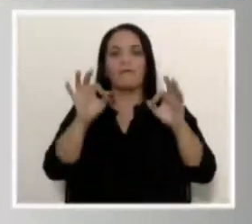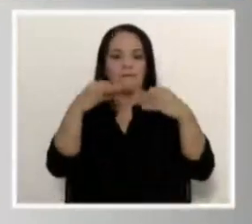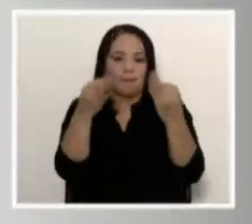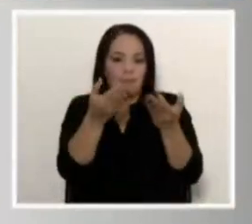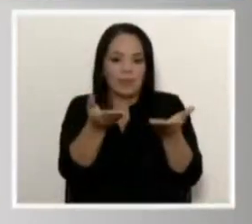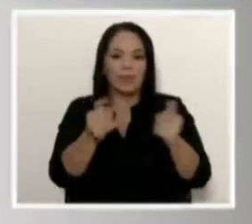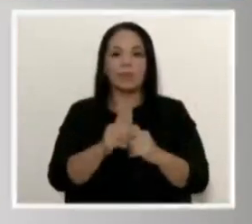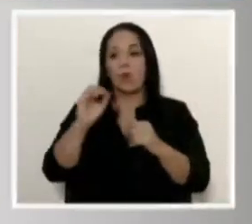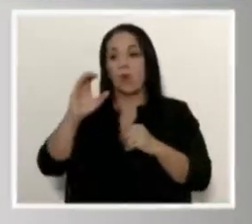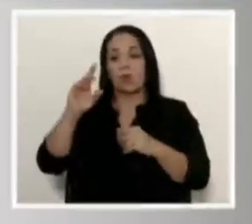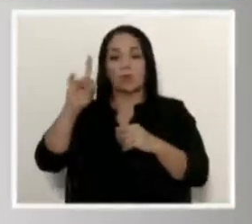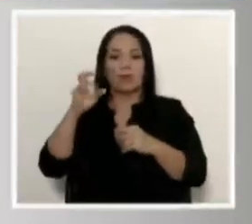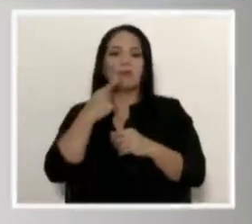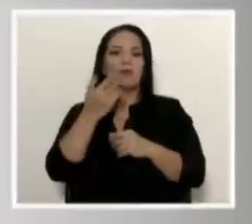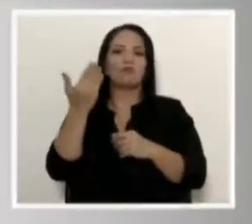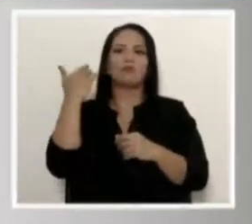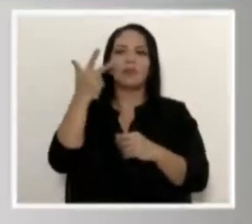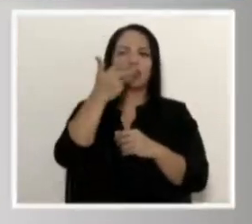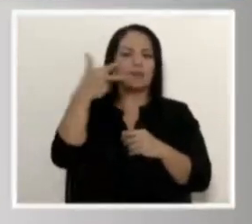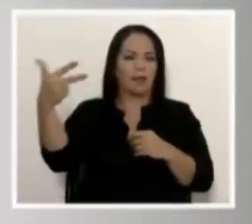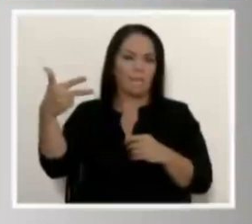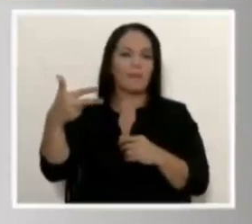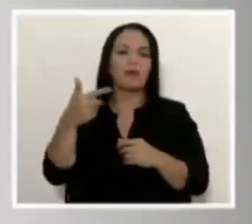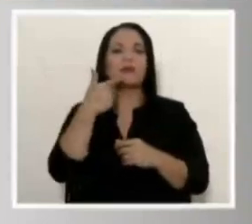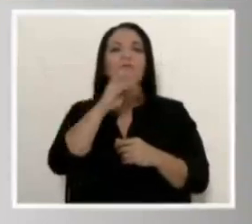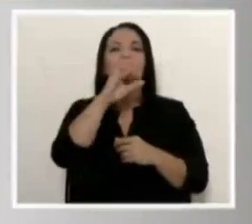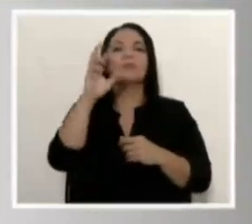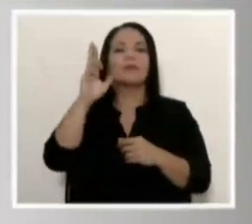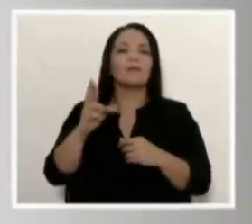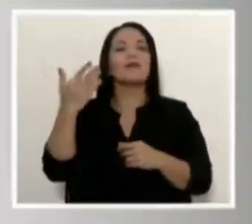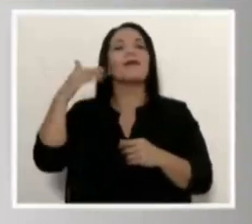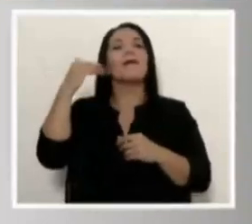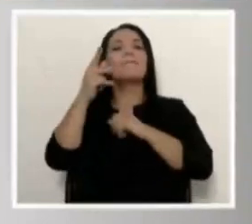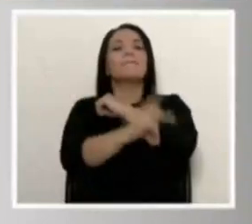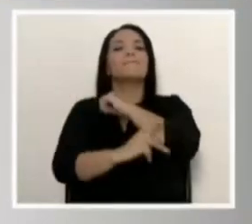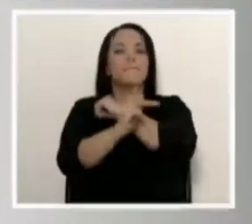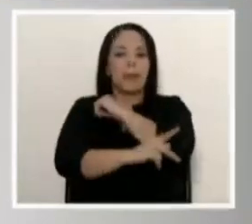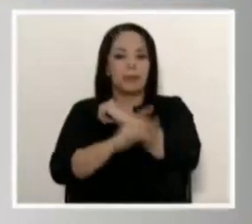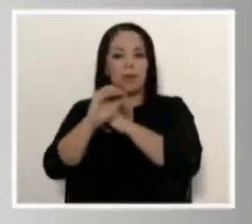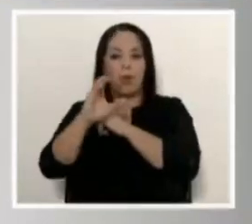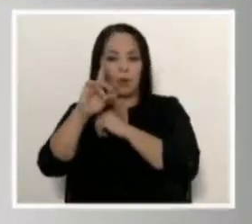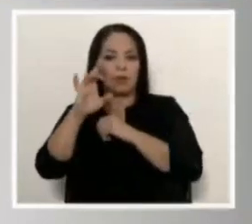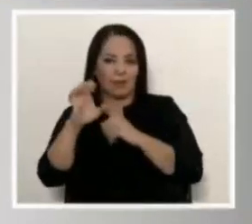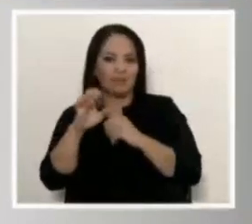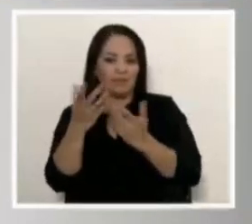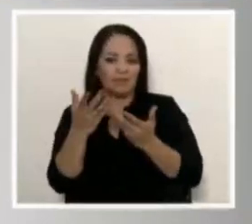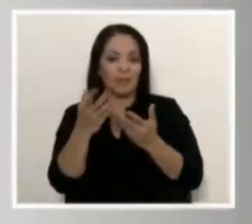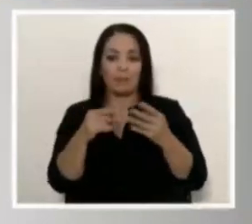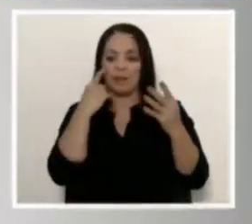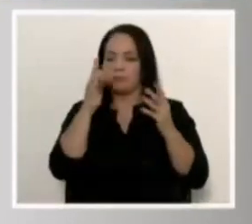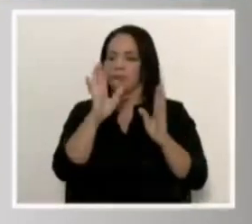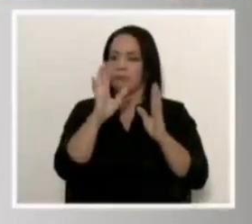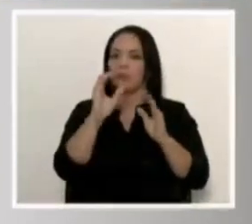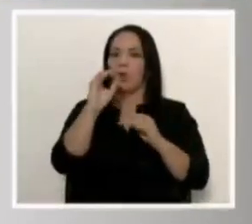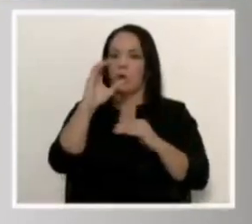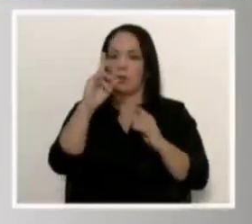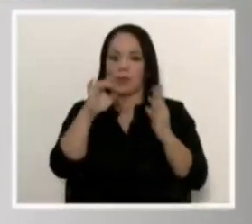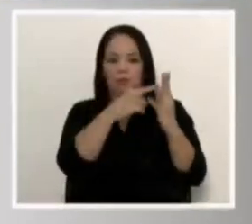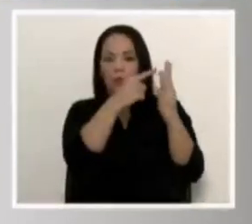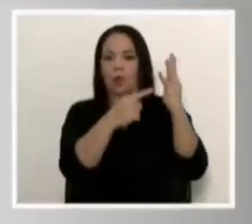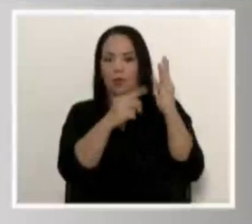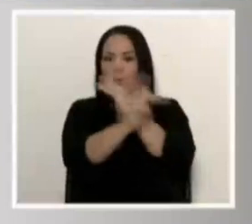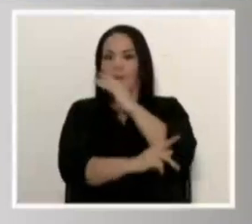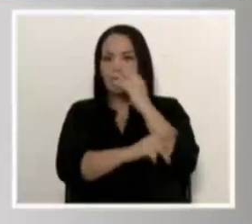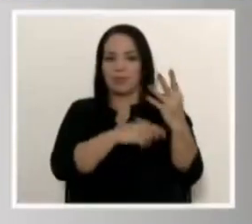decía la OCDE, lo dijo hace como unas tres semanas, que Costa Rica era de los países OCDE, de los únicos cuatro países OCDE,